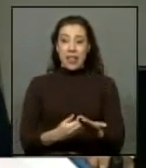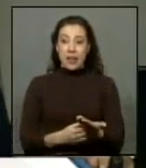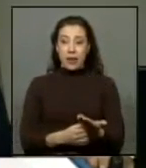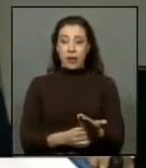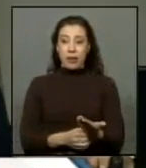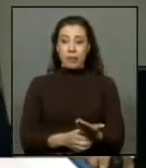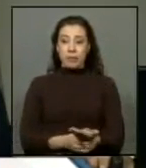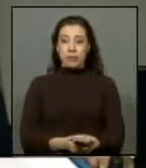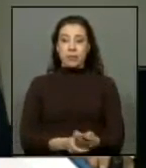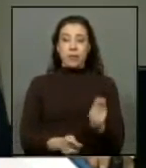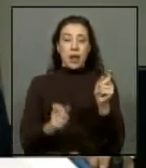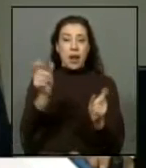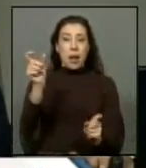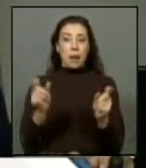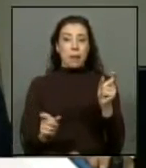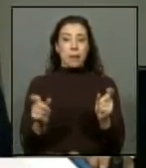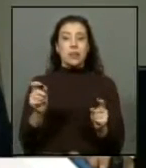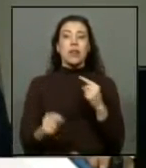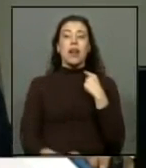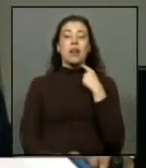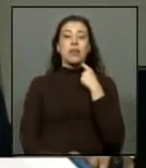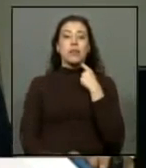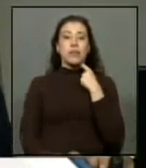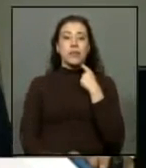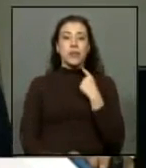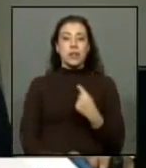a las personas que han sido víctimas